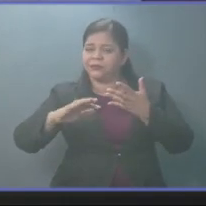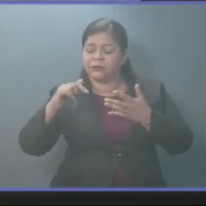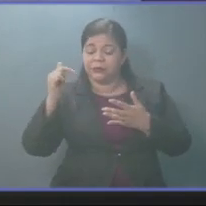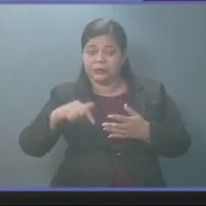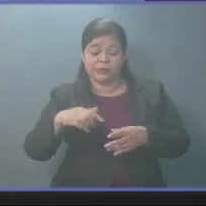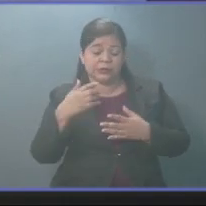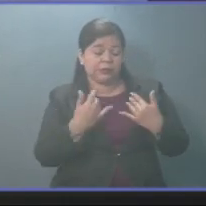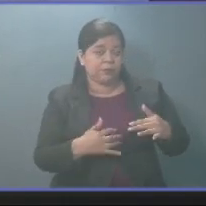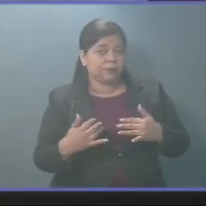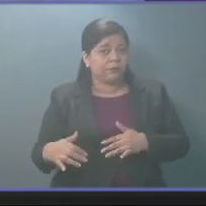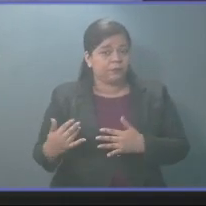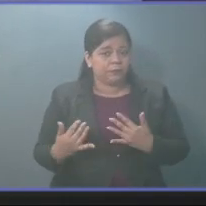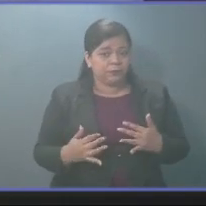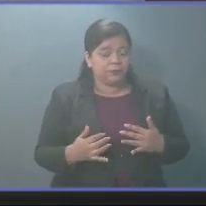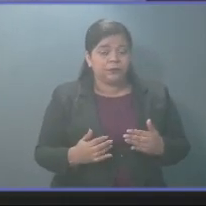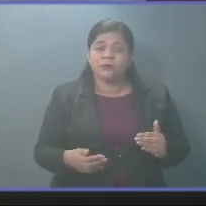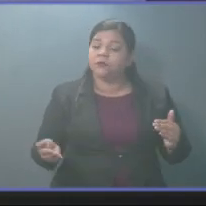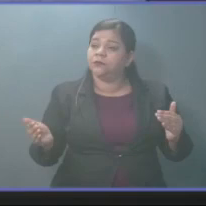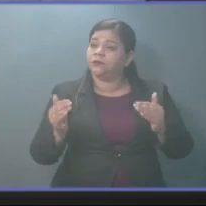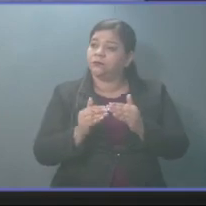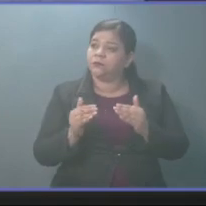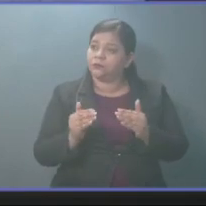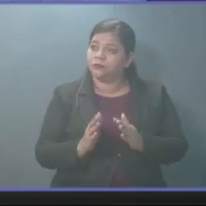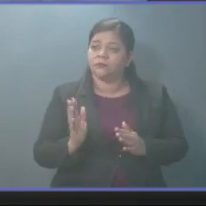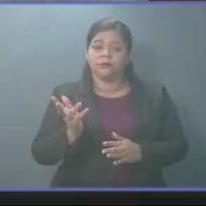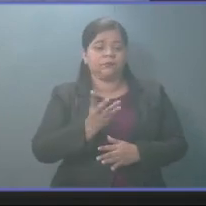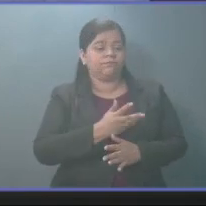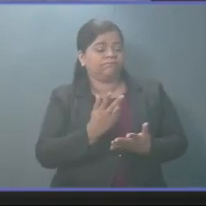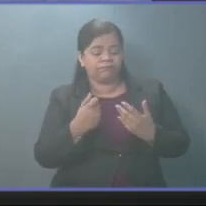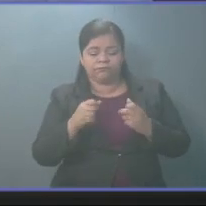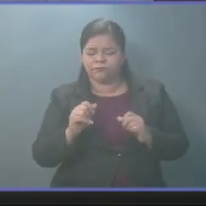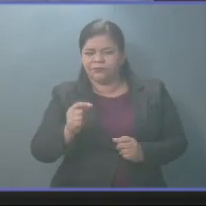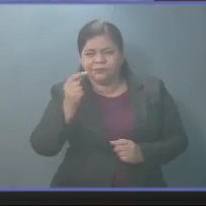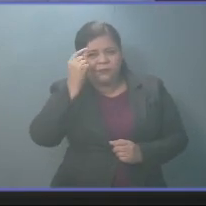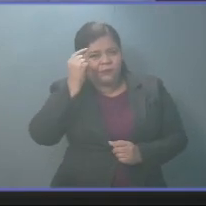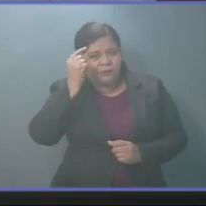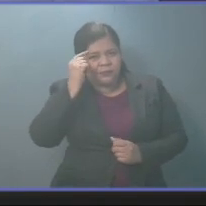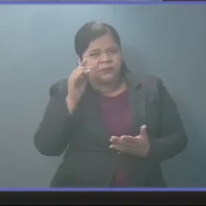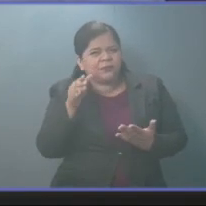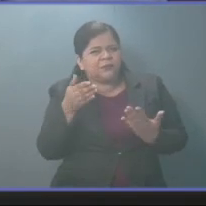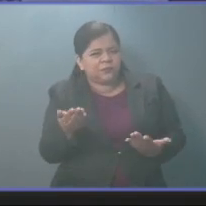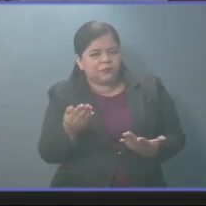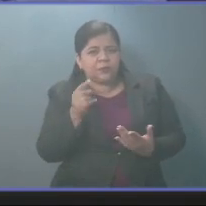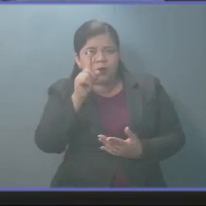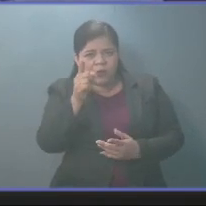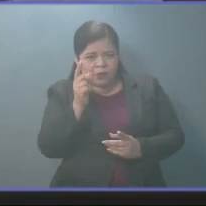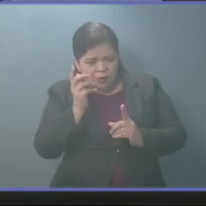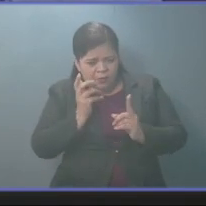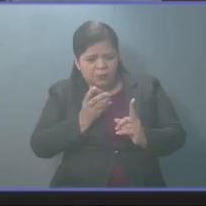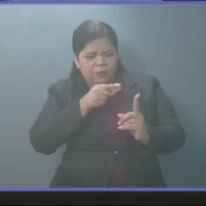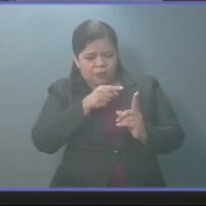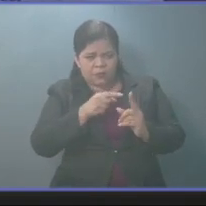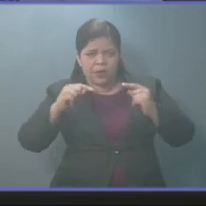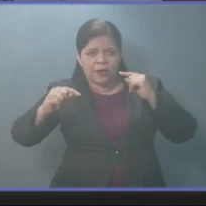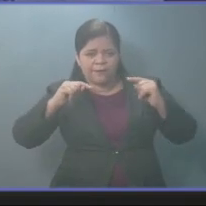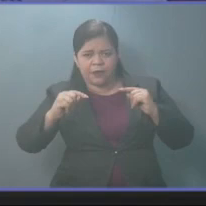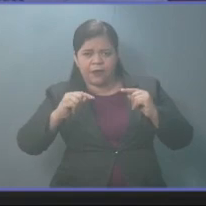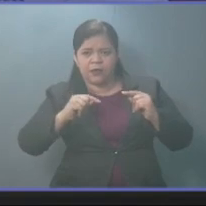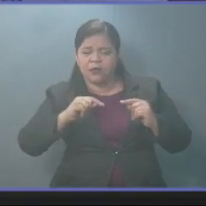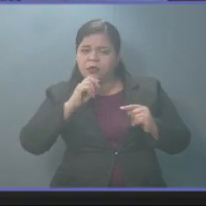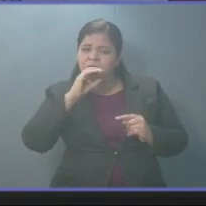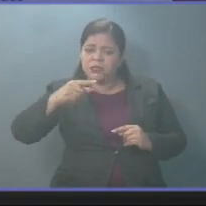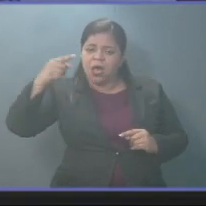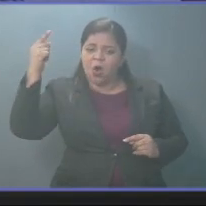ejercicio. Y tampoco podemos concebir que un jefe de grupo parlamentario le esté dando